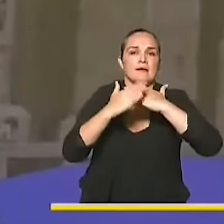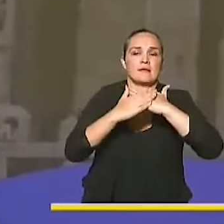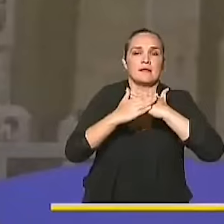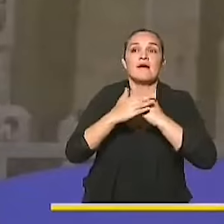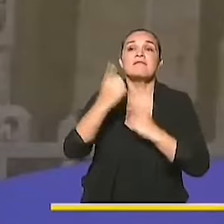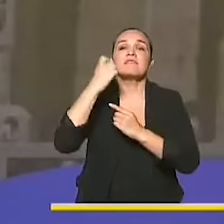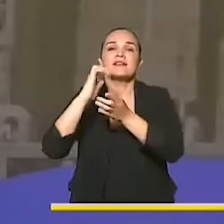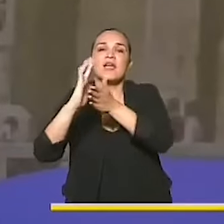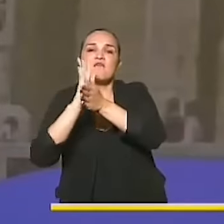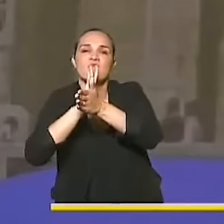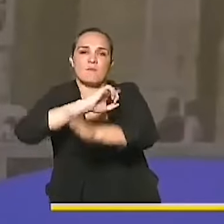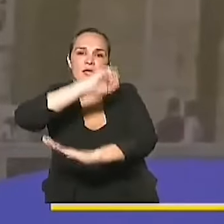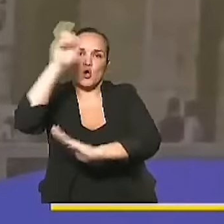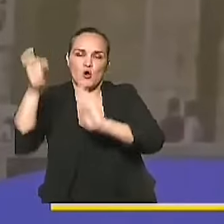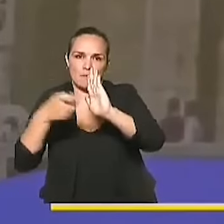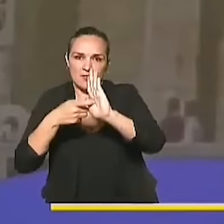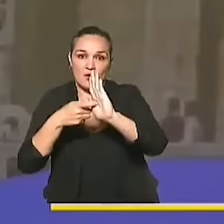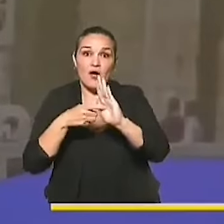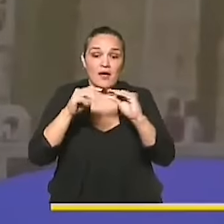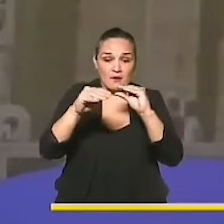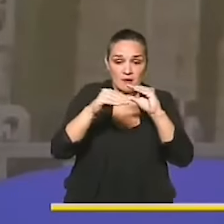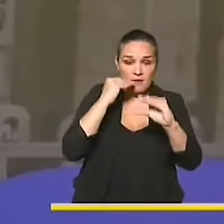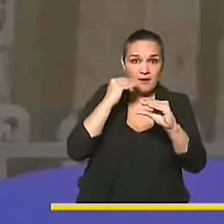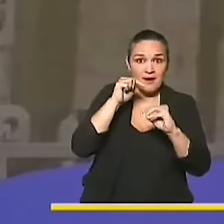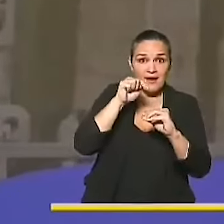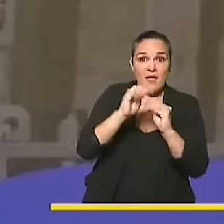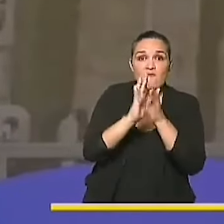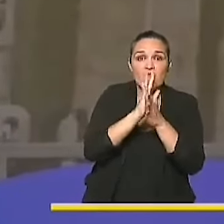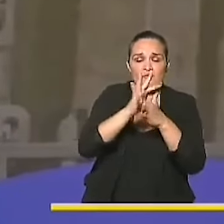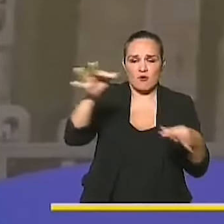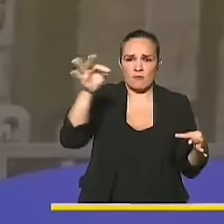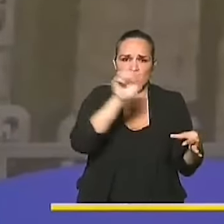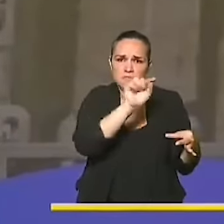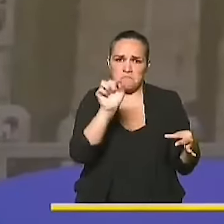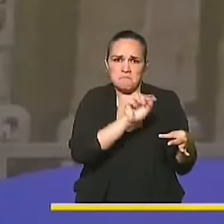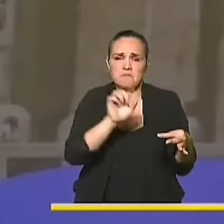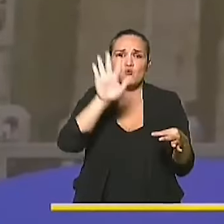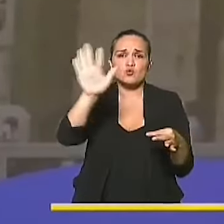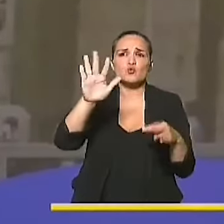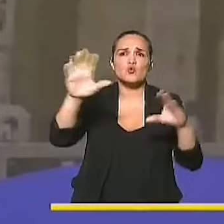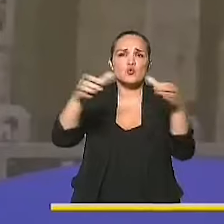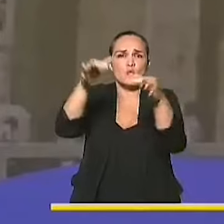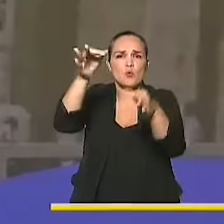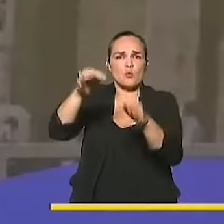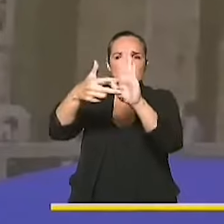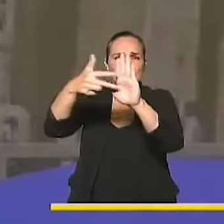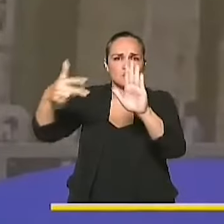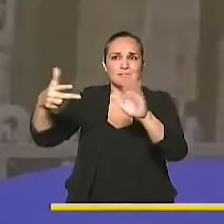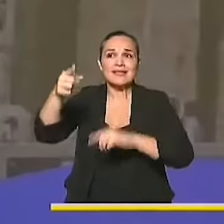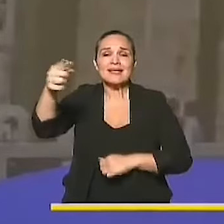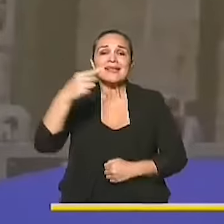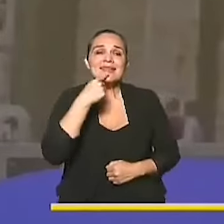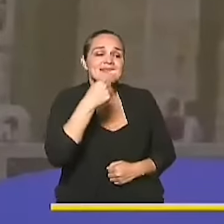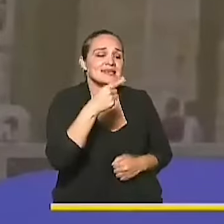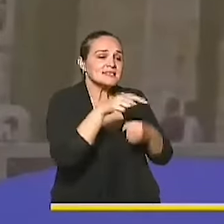informe, el documento informativo de la Corte evidencia si una situación